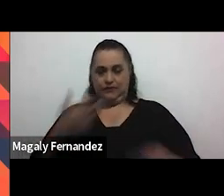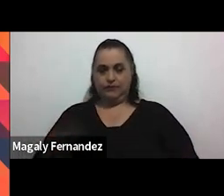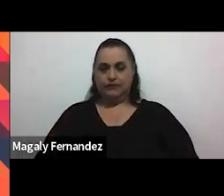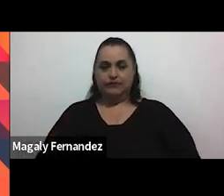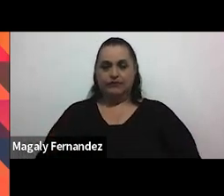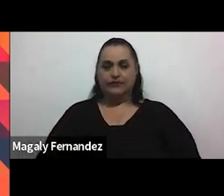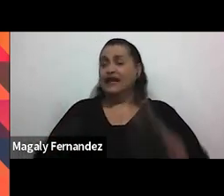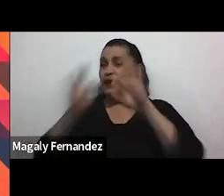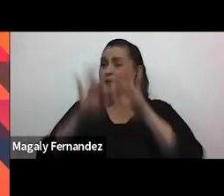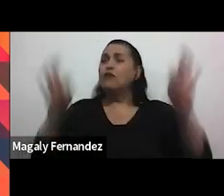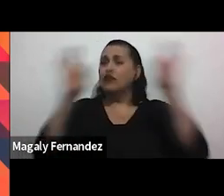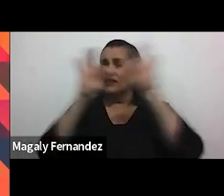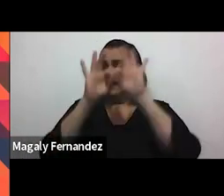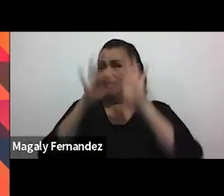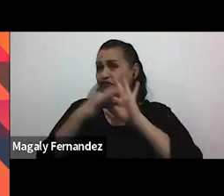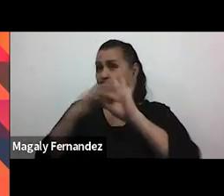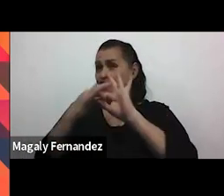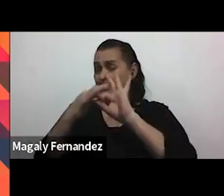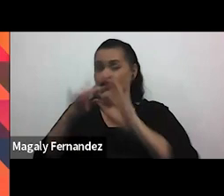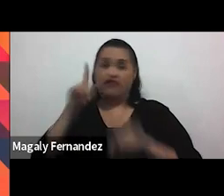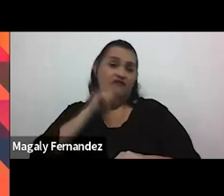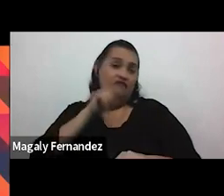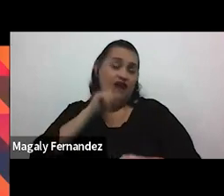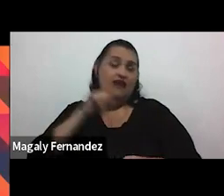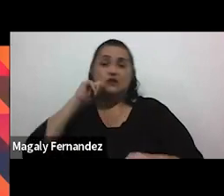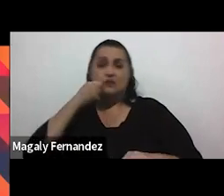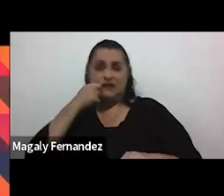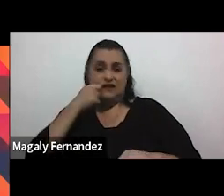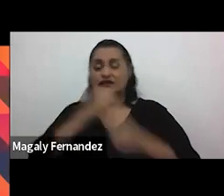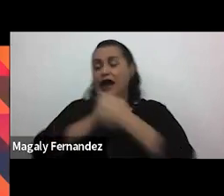¿Qué importancia tienen las relaciones los falsos mitos del amor romántico?